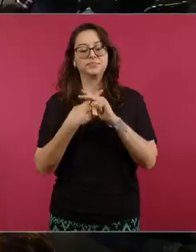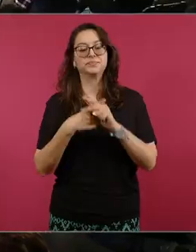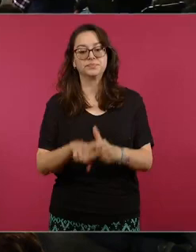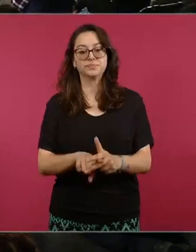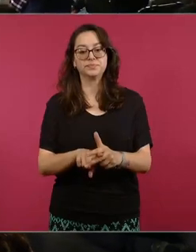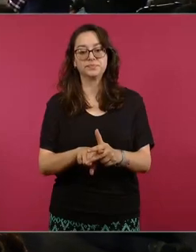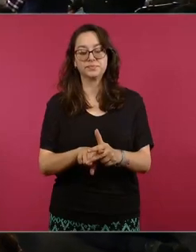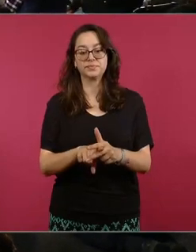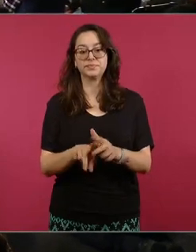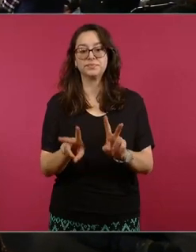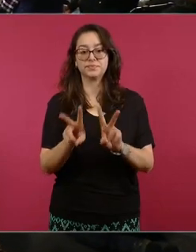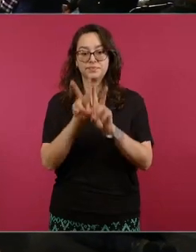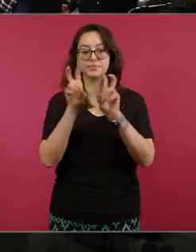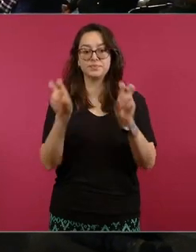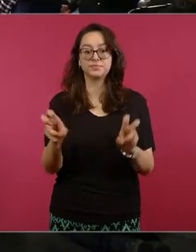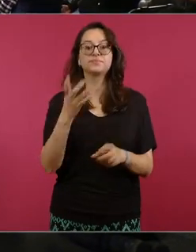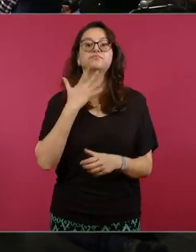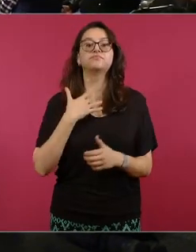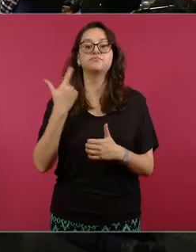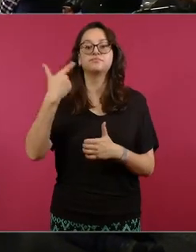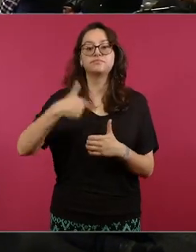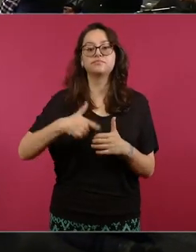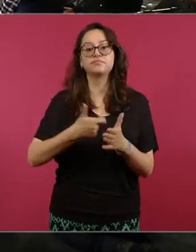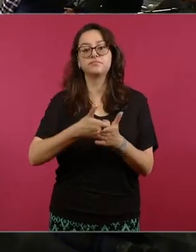quién es quién en los precios.